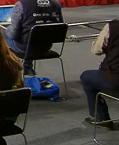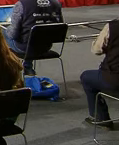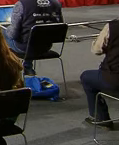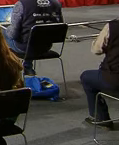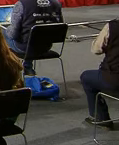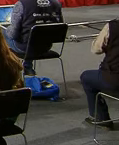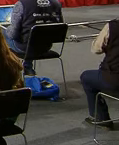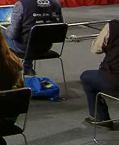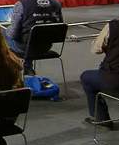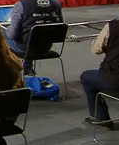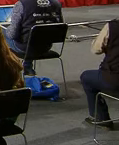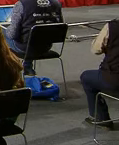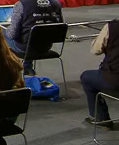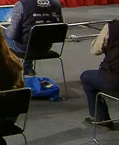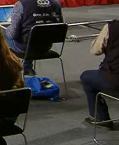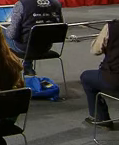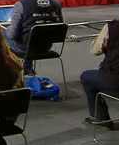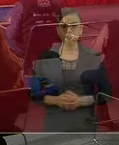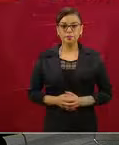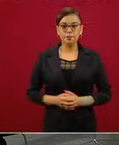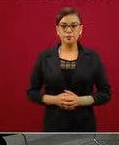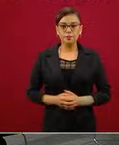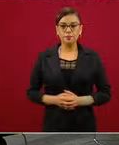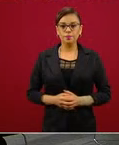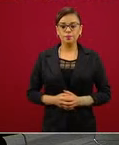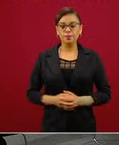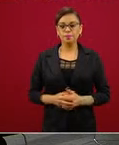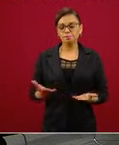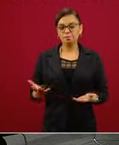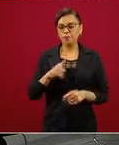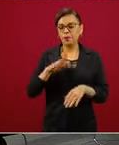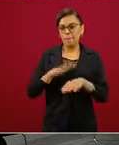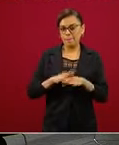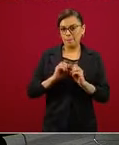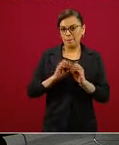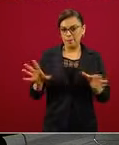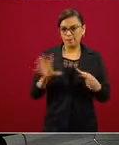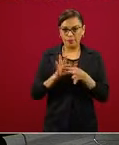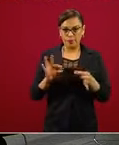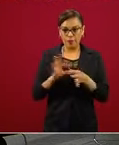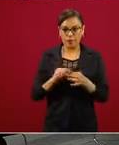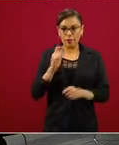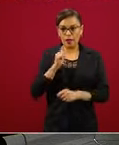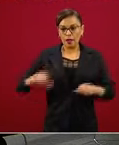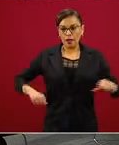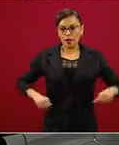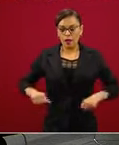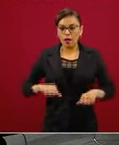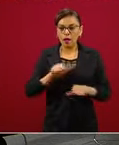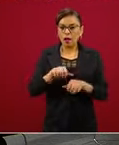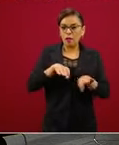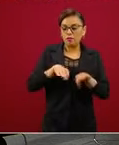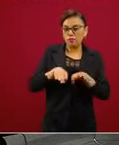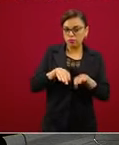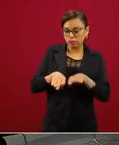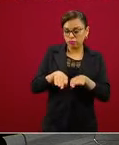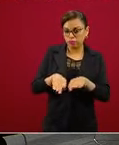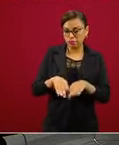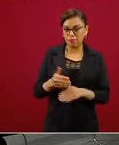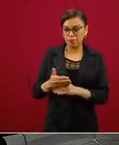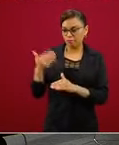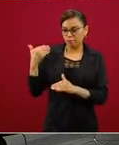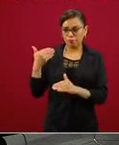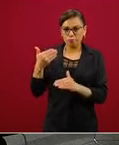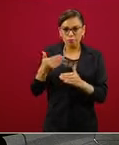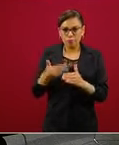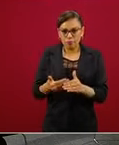parte laboral, en las actividades laborales para comentar que hemos venido elaborando una serie